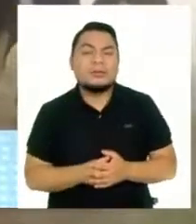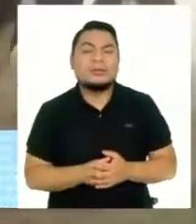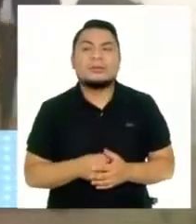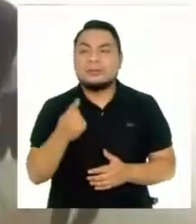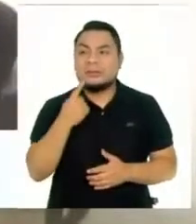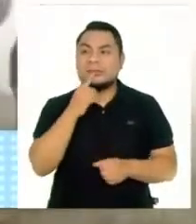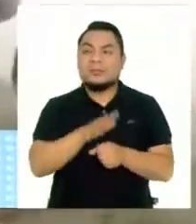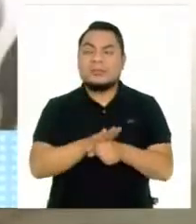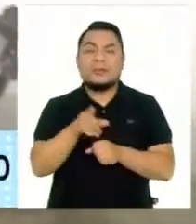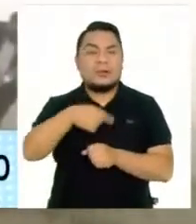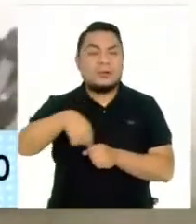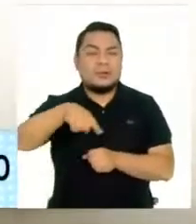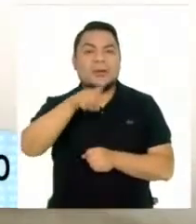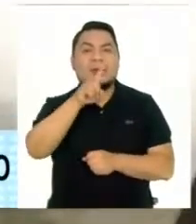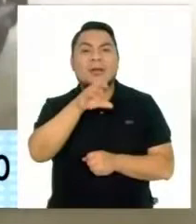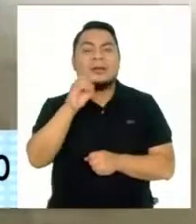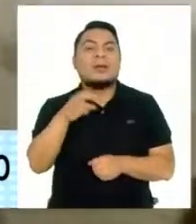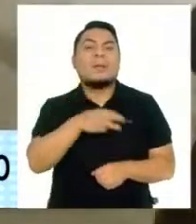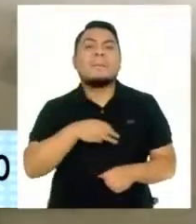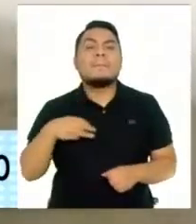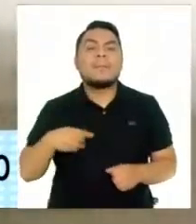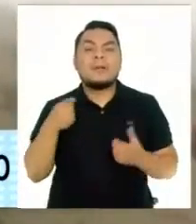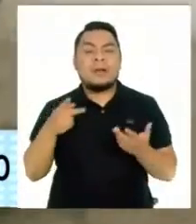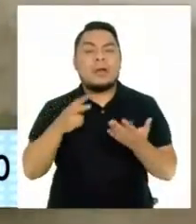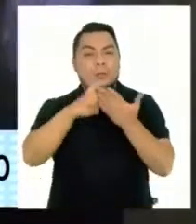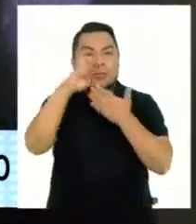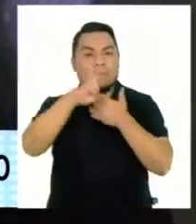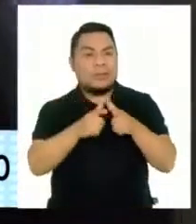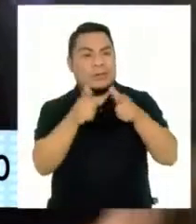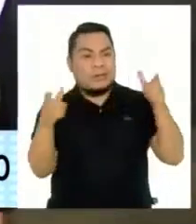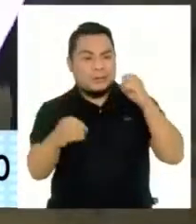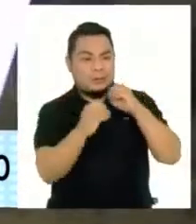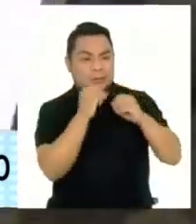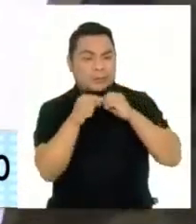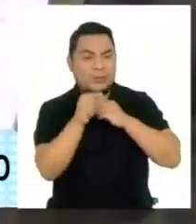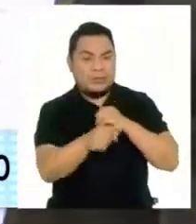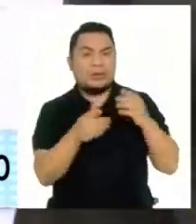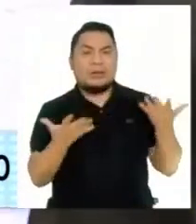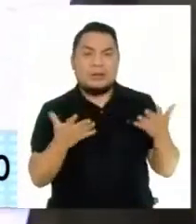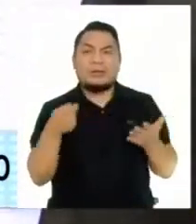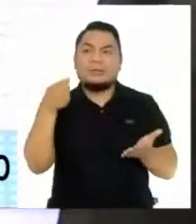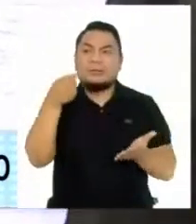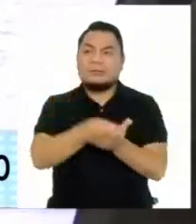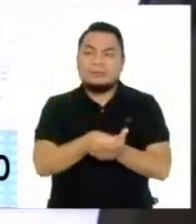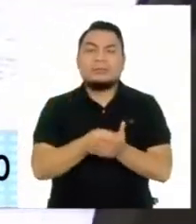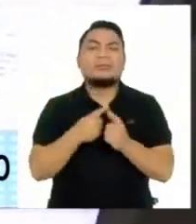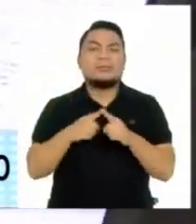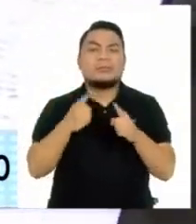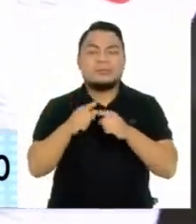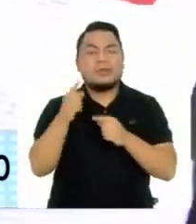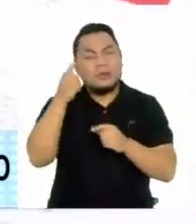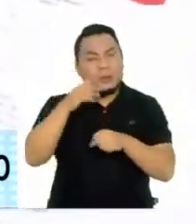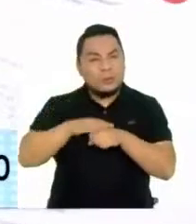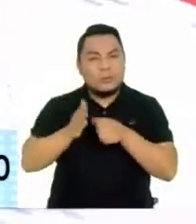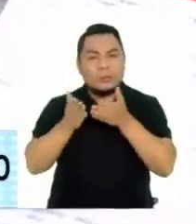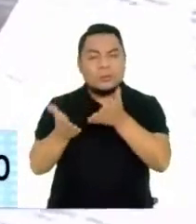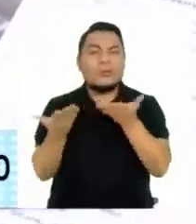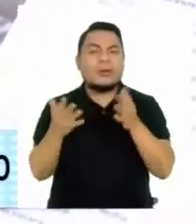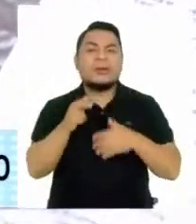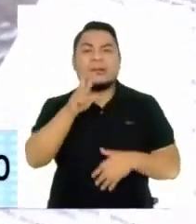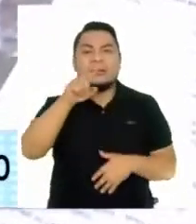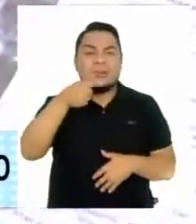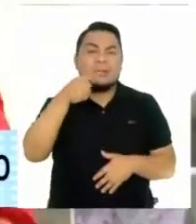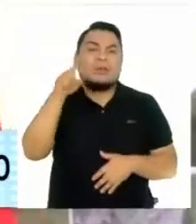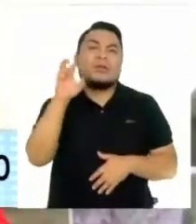destacó el compromiso de los casi 10 ministerios en el megaproyecto, que según se revela tendrá una inversión en distintas estrategias de unos 3